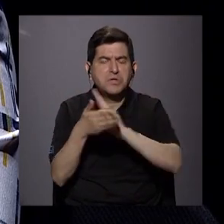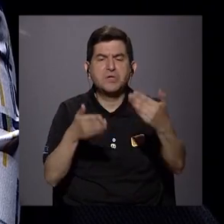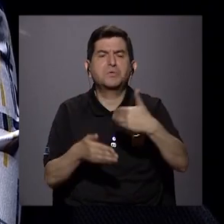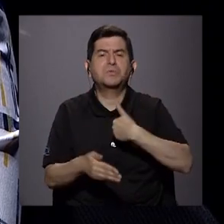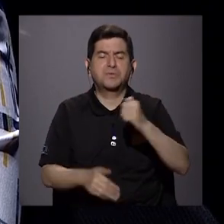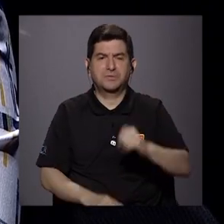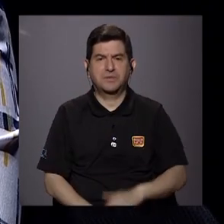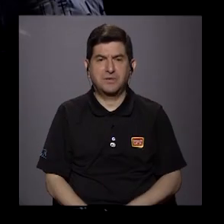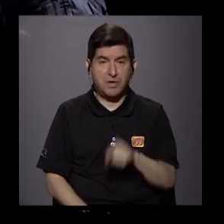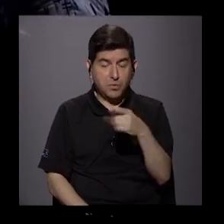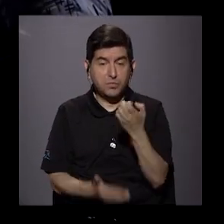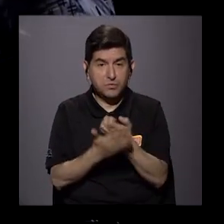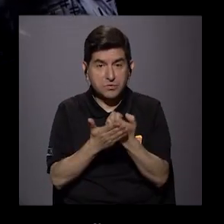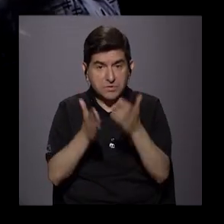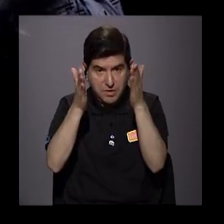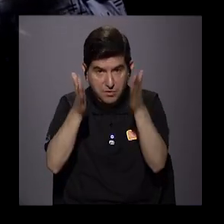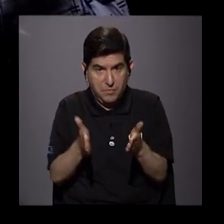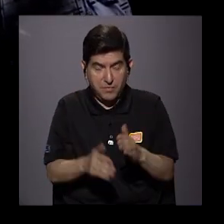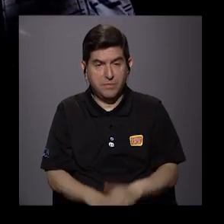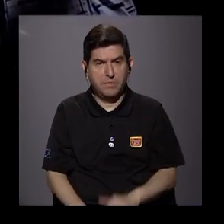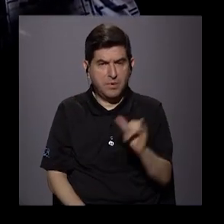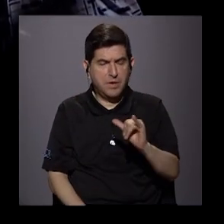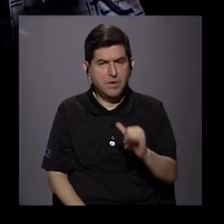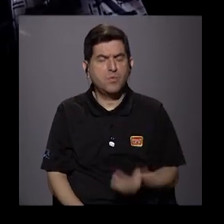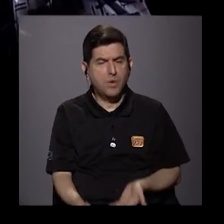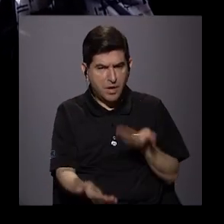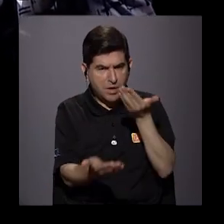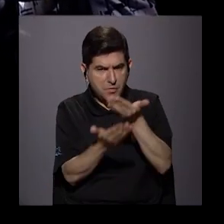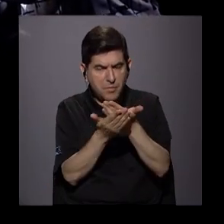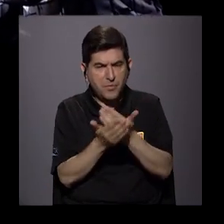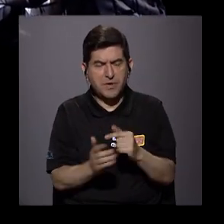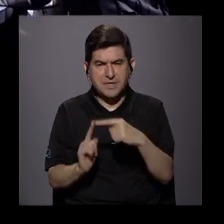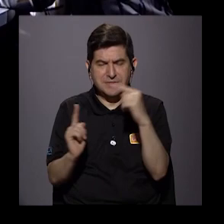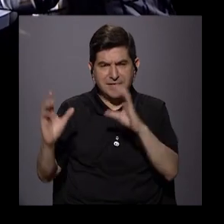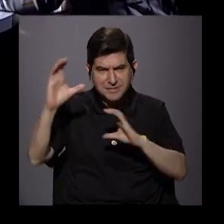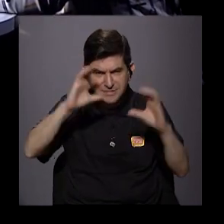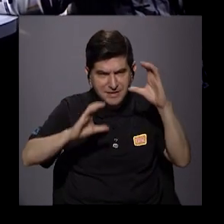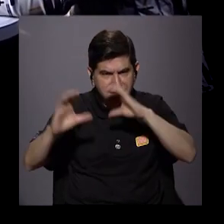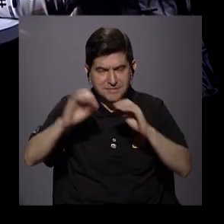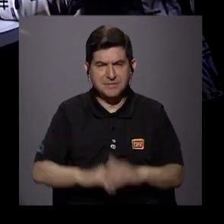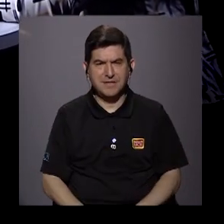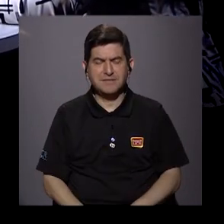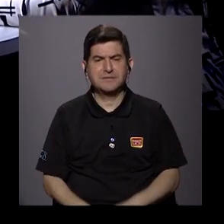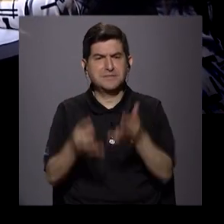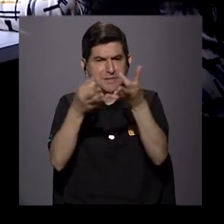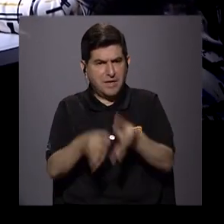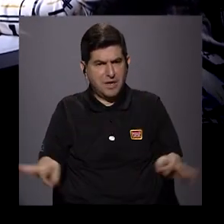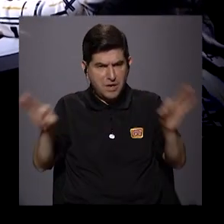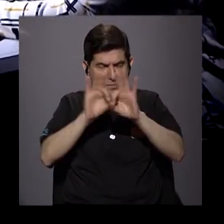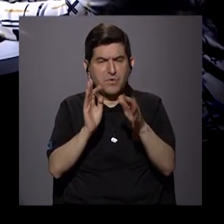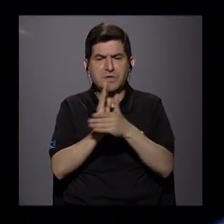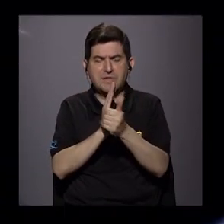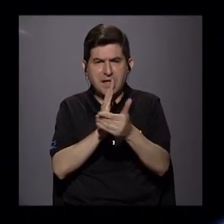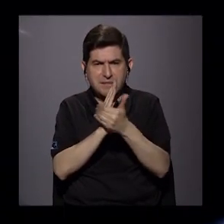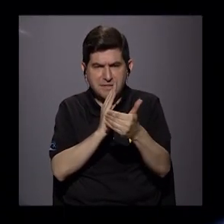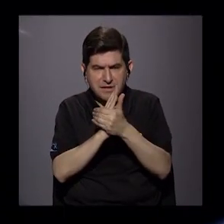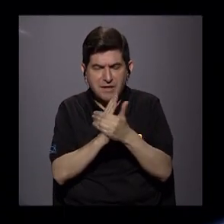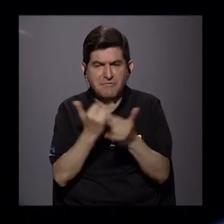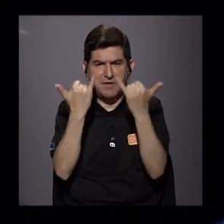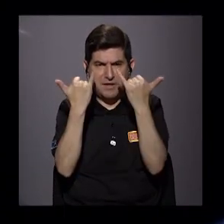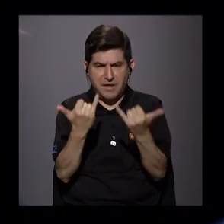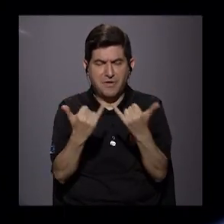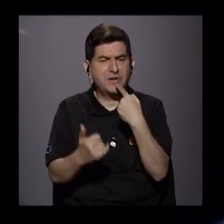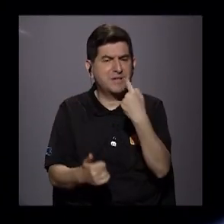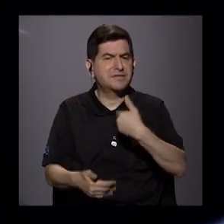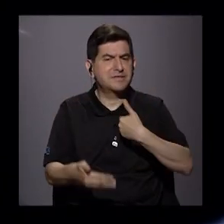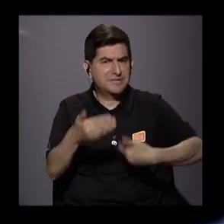como ustedes desde la economía ahora también plantean en lo científico la importancia de una gran cantidad de habilidades blandas, que ahora está inclusive